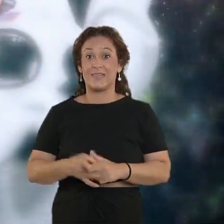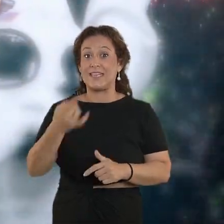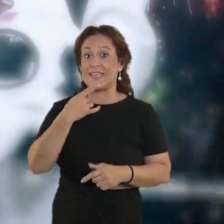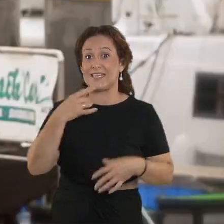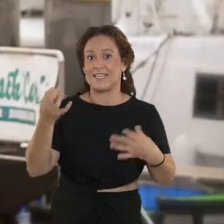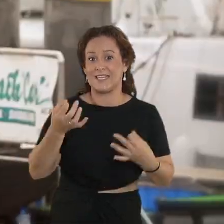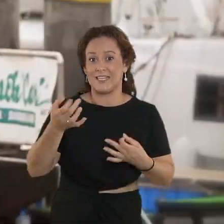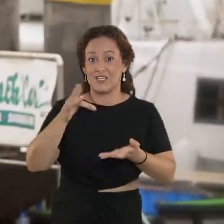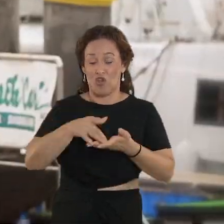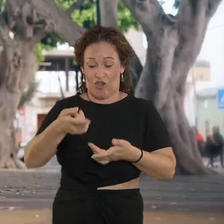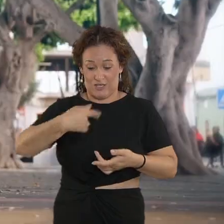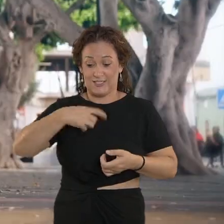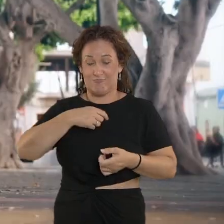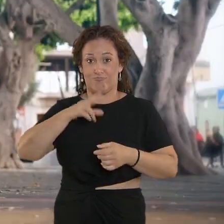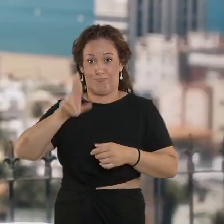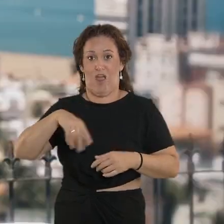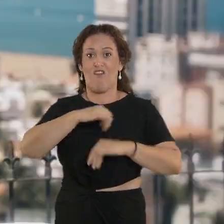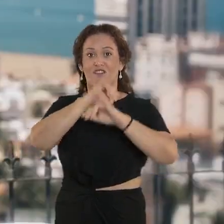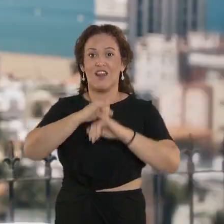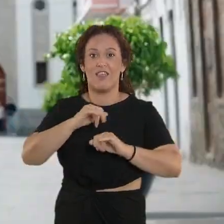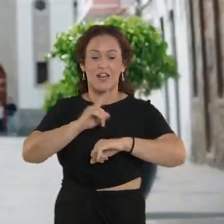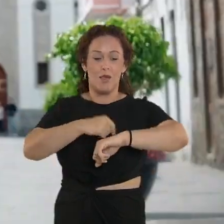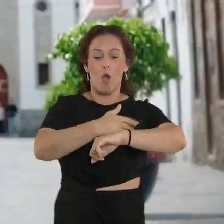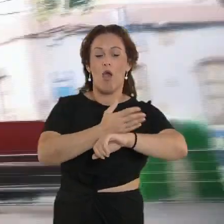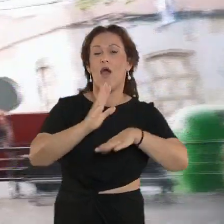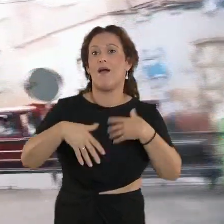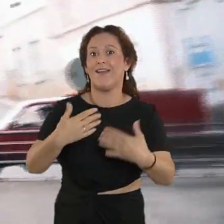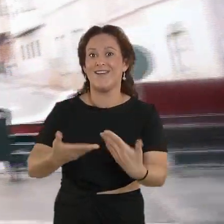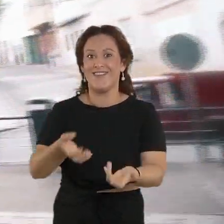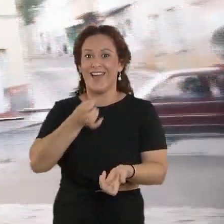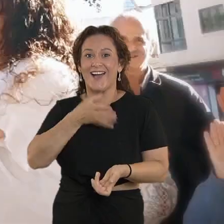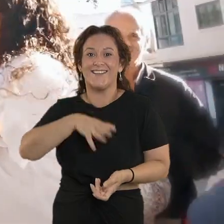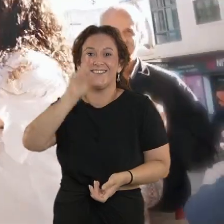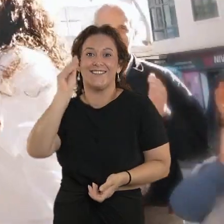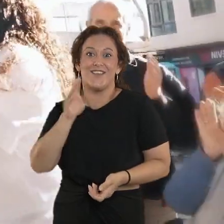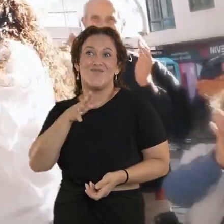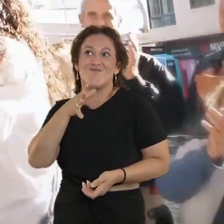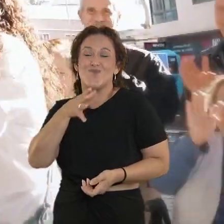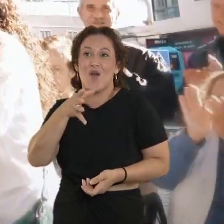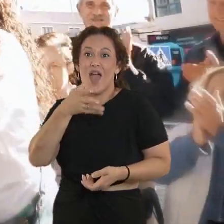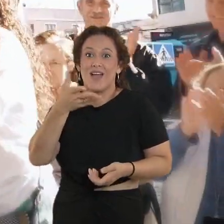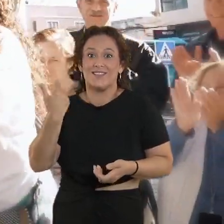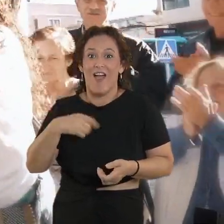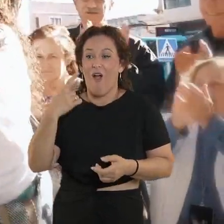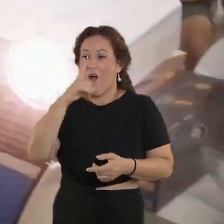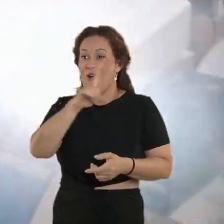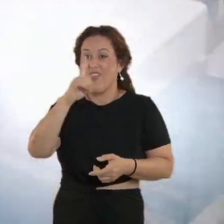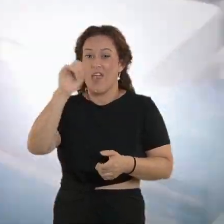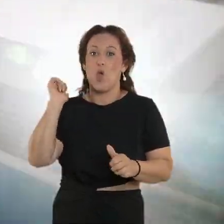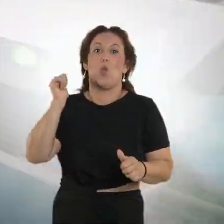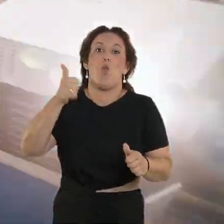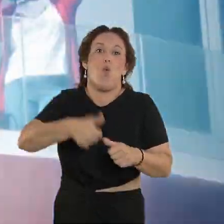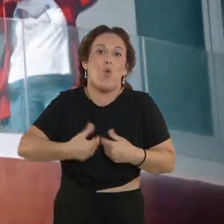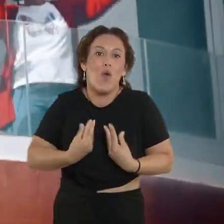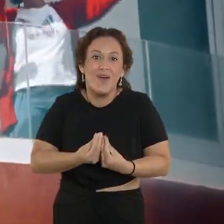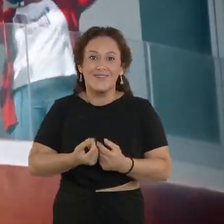Dicen que cuando somos felices, el tiempo pasa volando. Ahora entendemos cómo es que ya van 11 años a